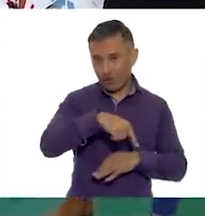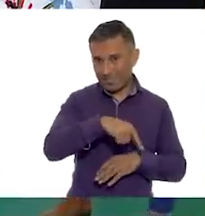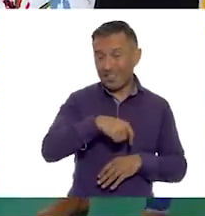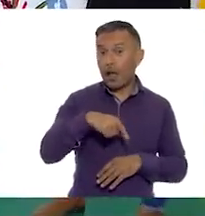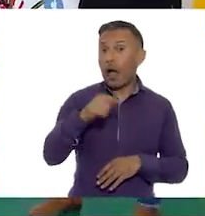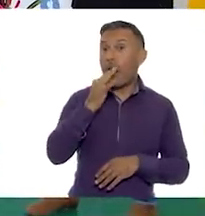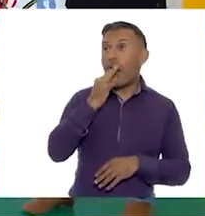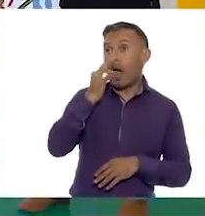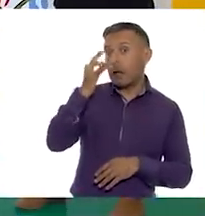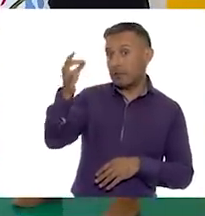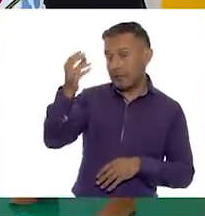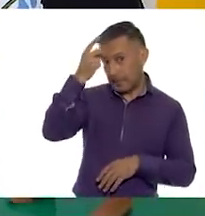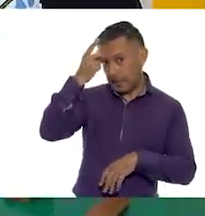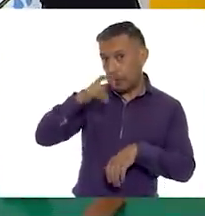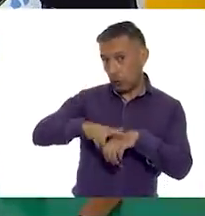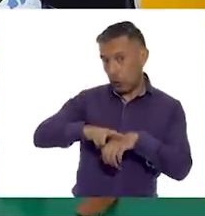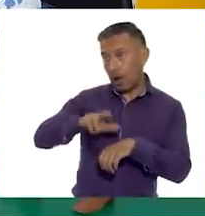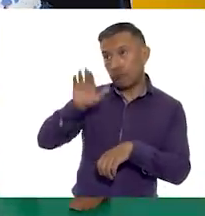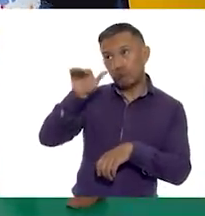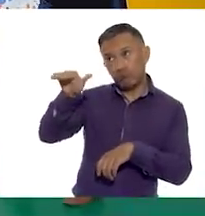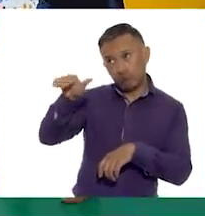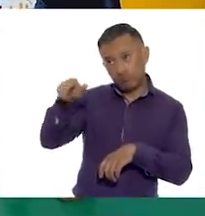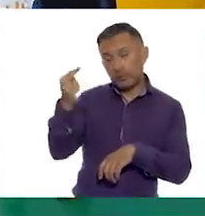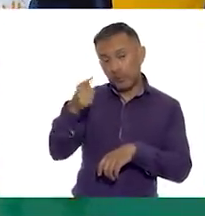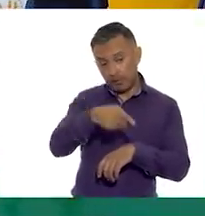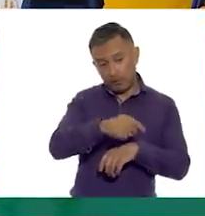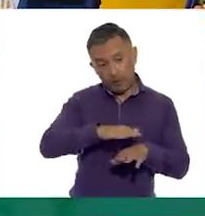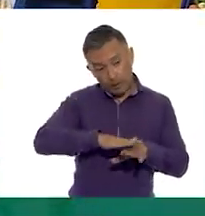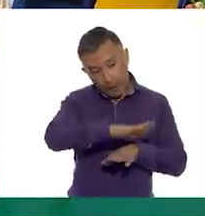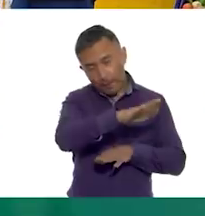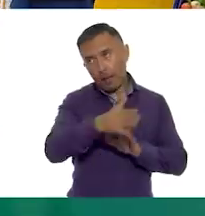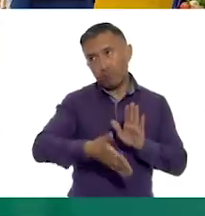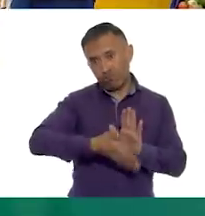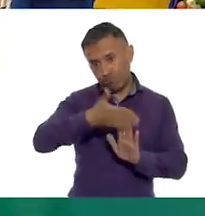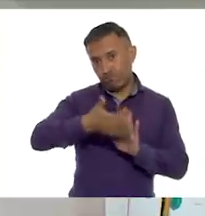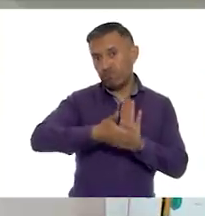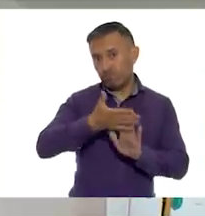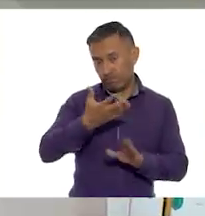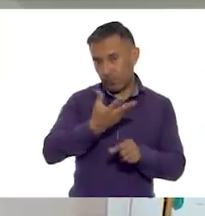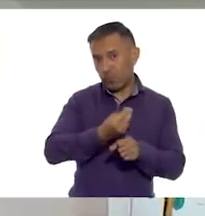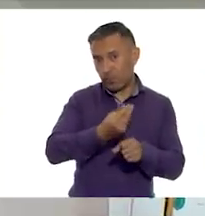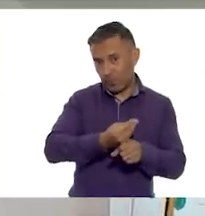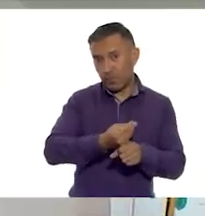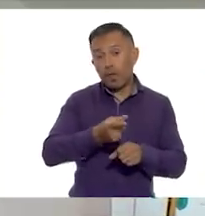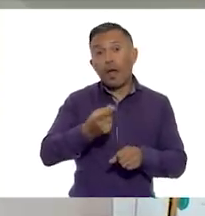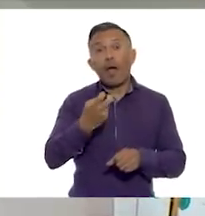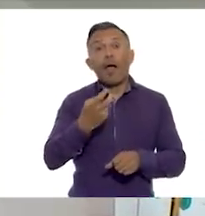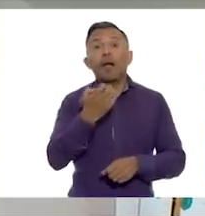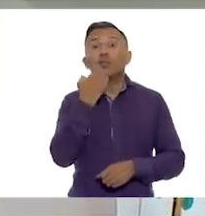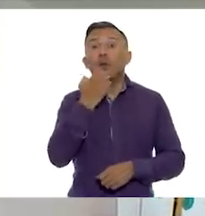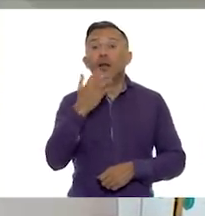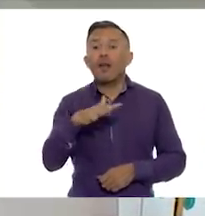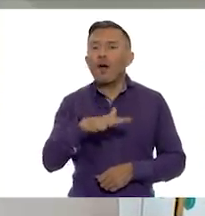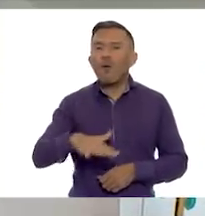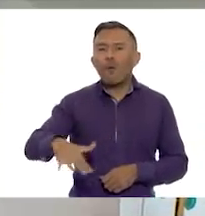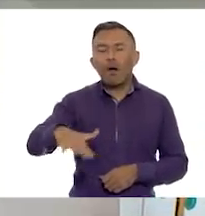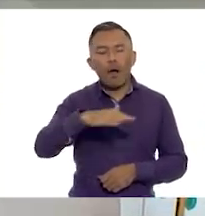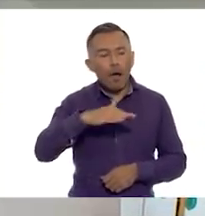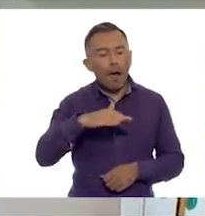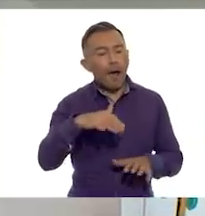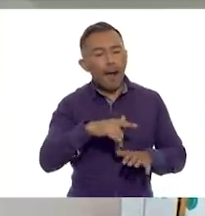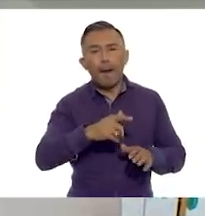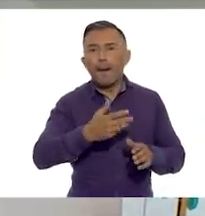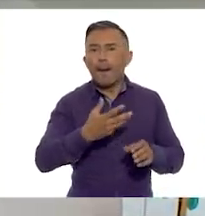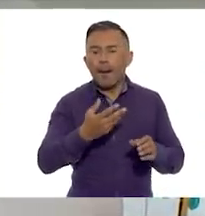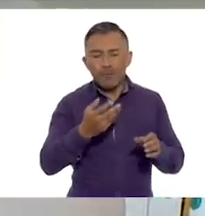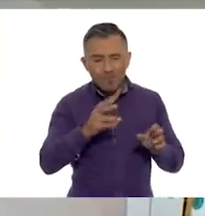directora que debe de construirse una rampa. Así, toda la comunidad escolar podría participar y pueden lograr